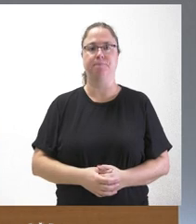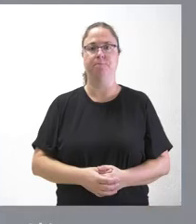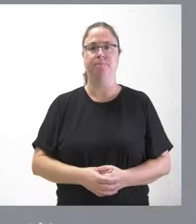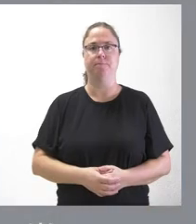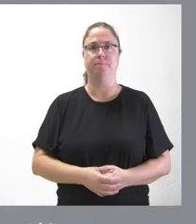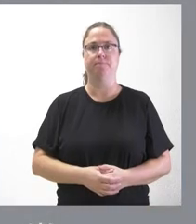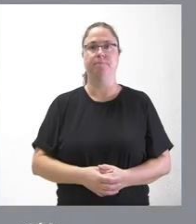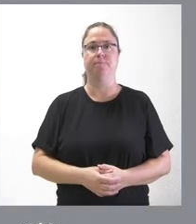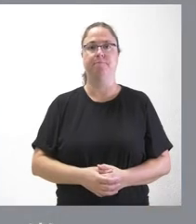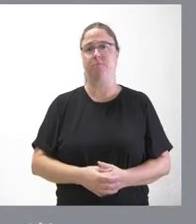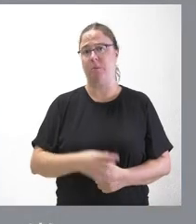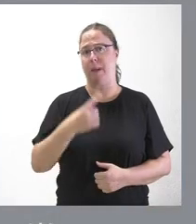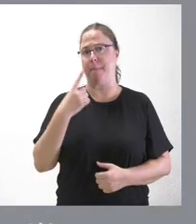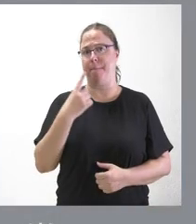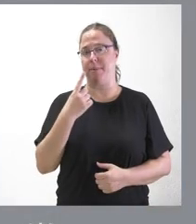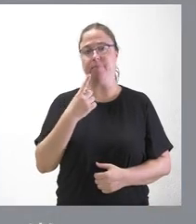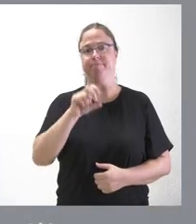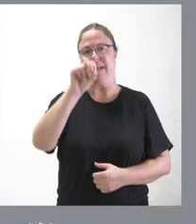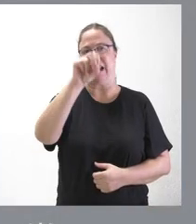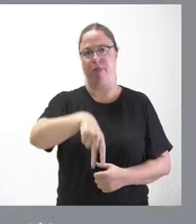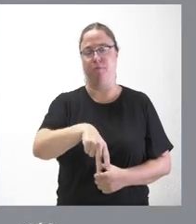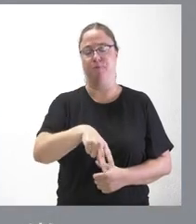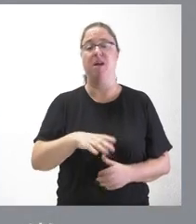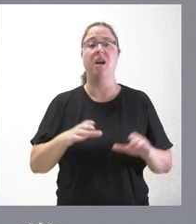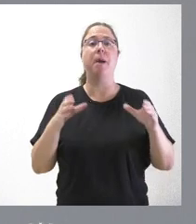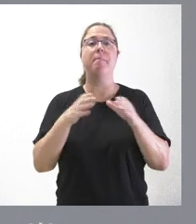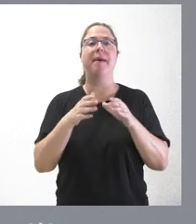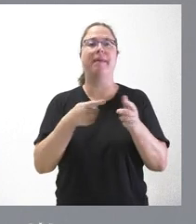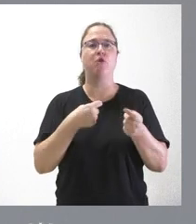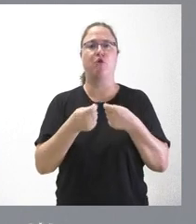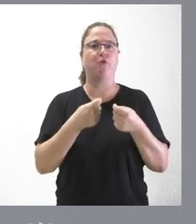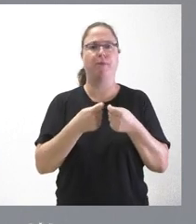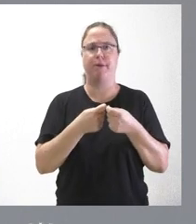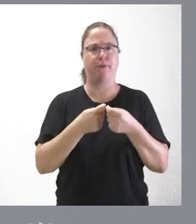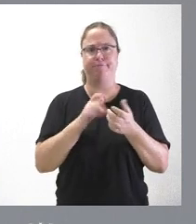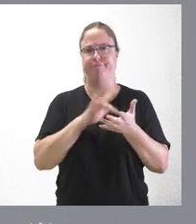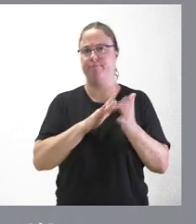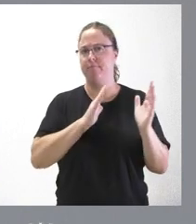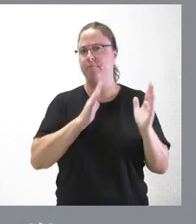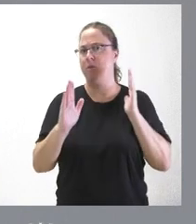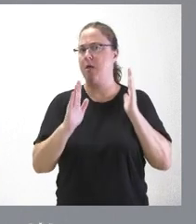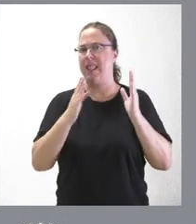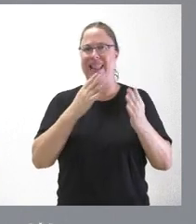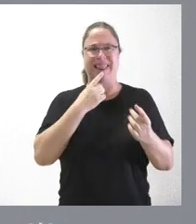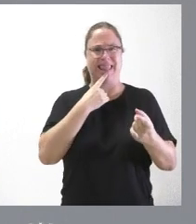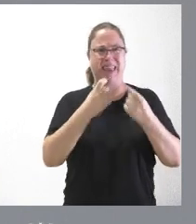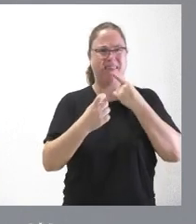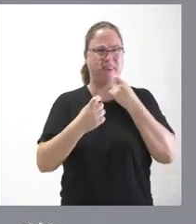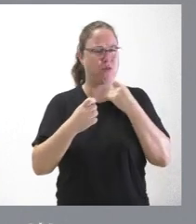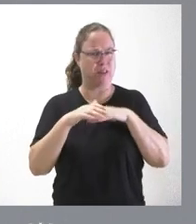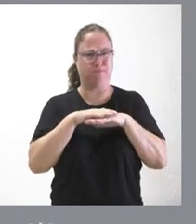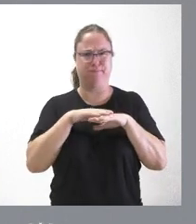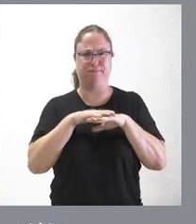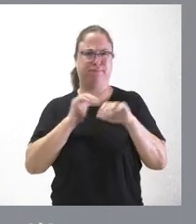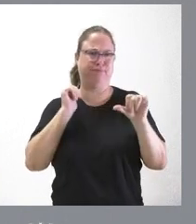Pues en el primer caso tiene usted razón, que el pequeño comercio atraviesa por dificultades estructurales y a